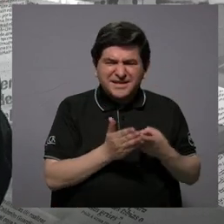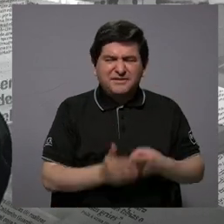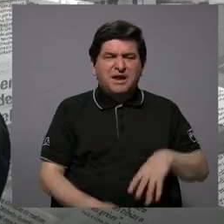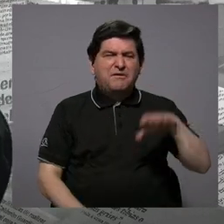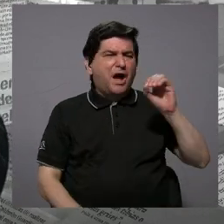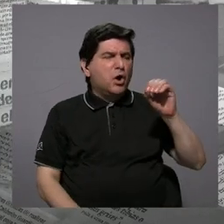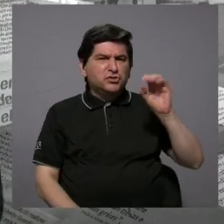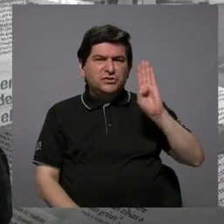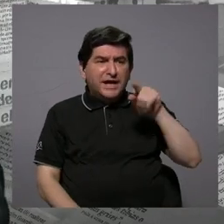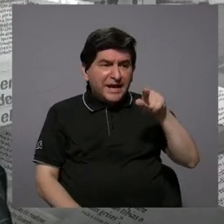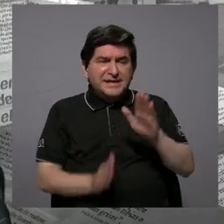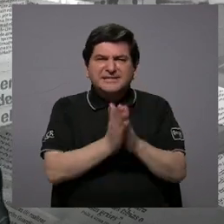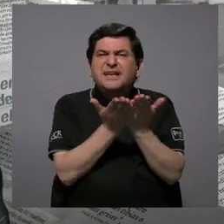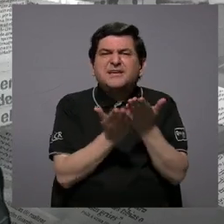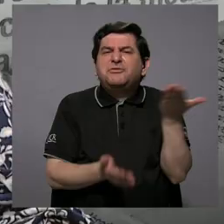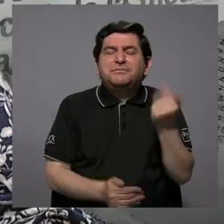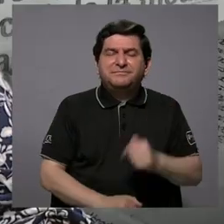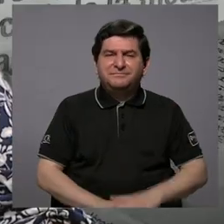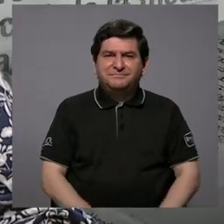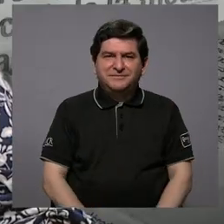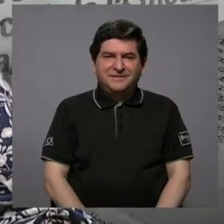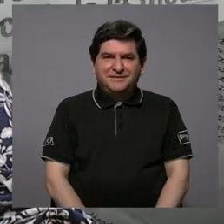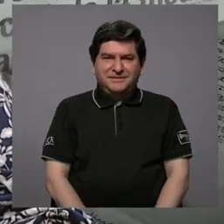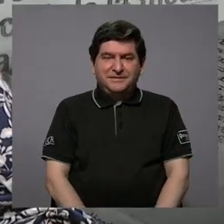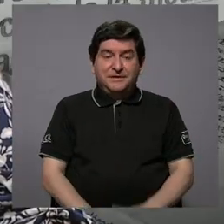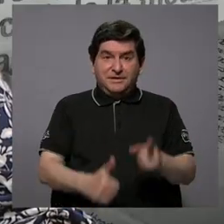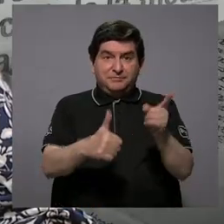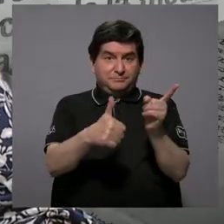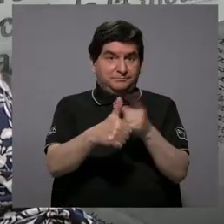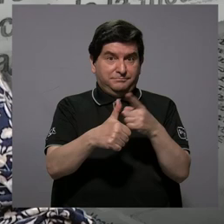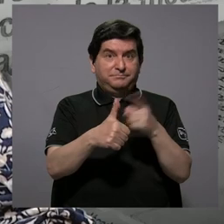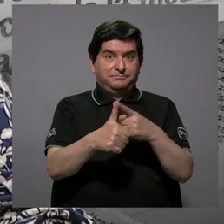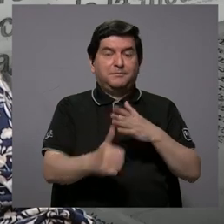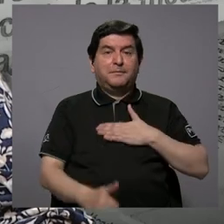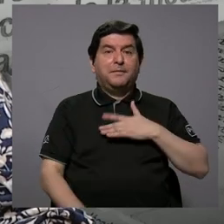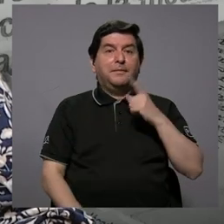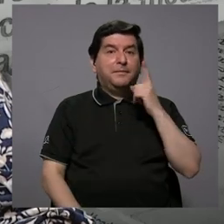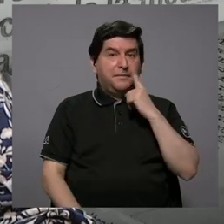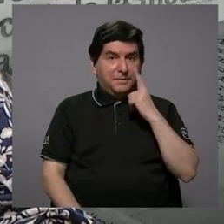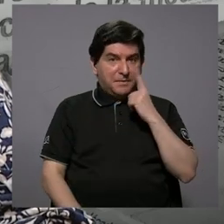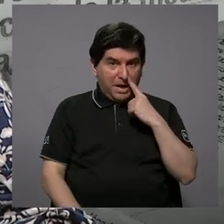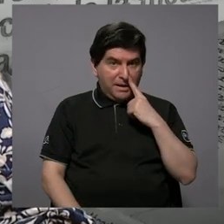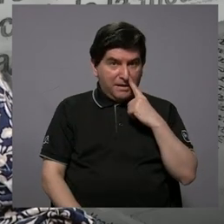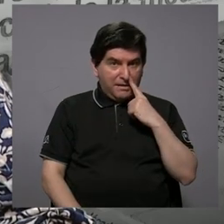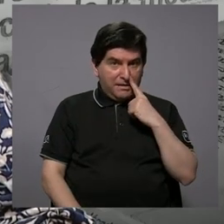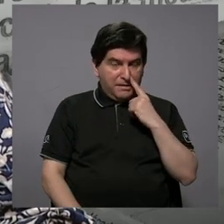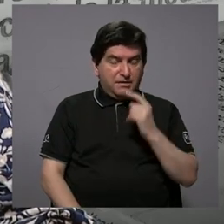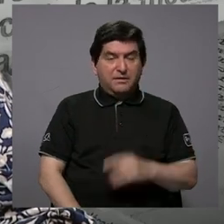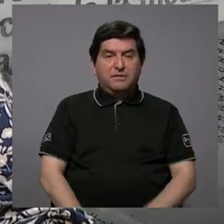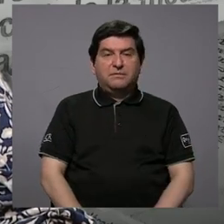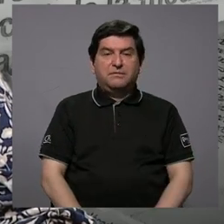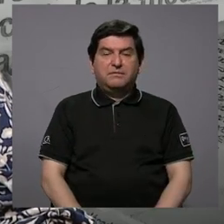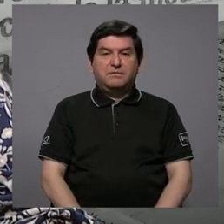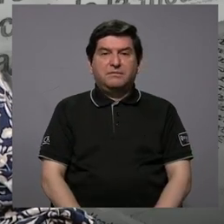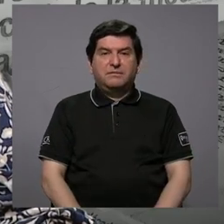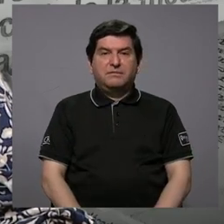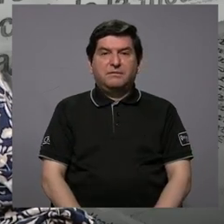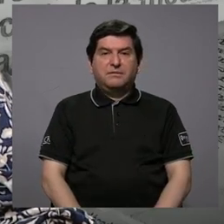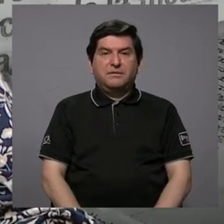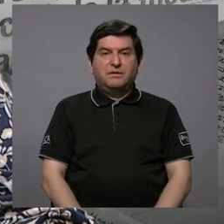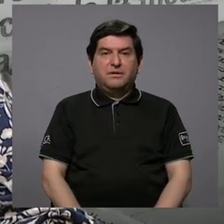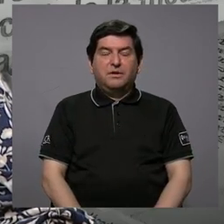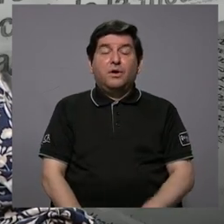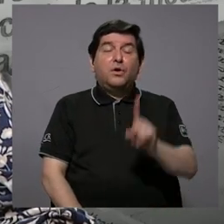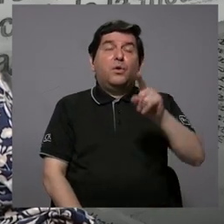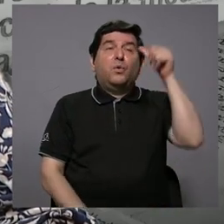don Oscar ese libro. Primero, para mi papá fue un